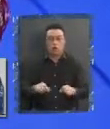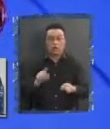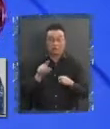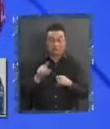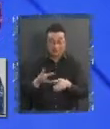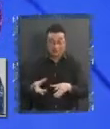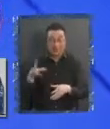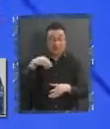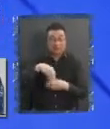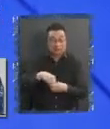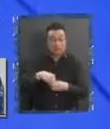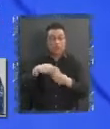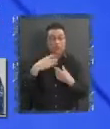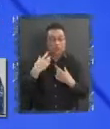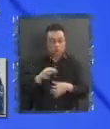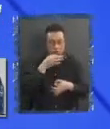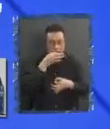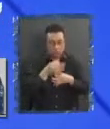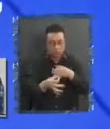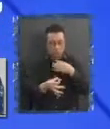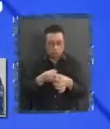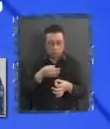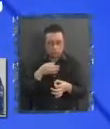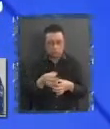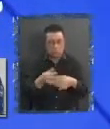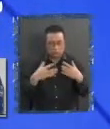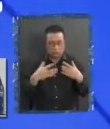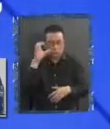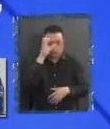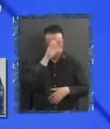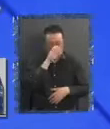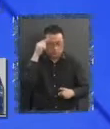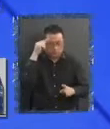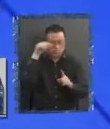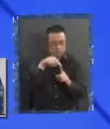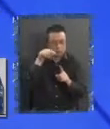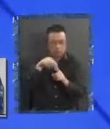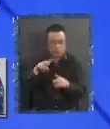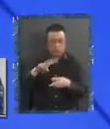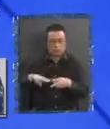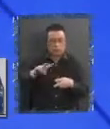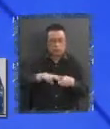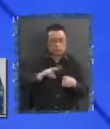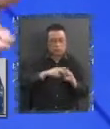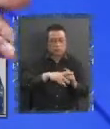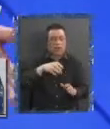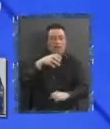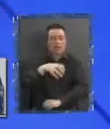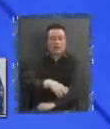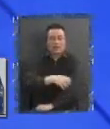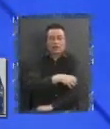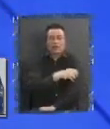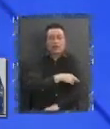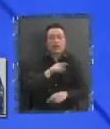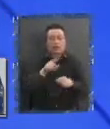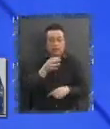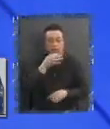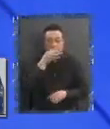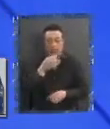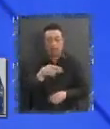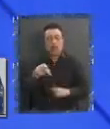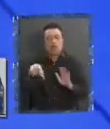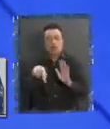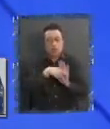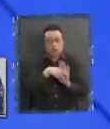fuimos estableciendo esto. Y es lo mismo que buscamos para aquello que se implemente a nivel de las regiones. Porque eso es lo que dice la norma. La